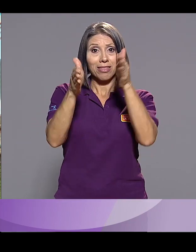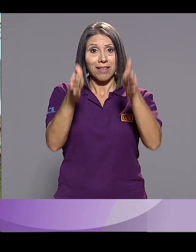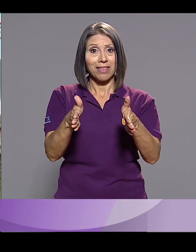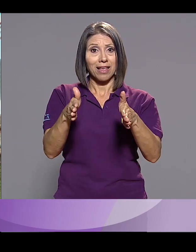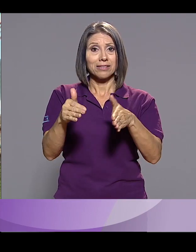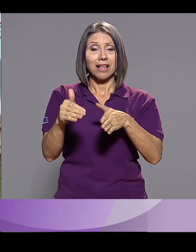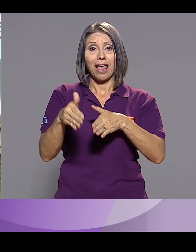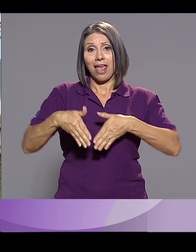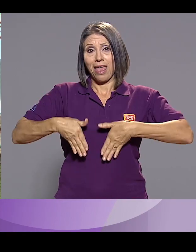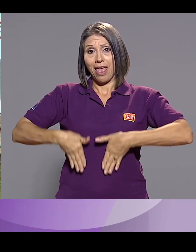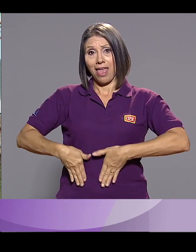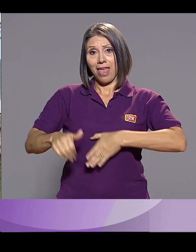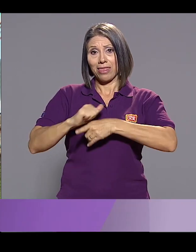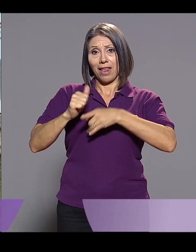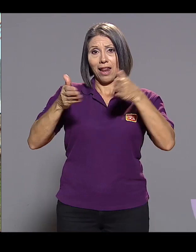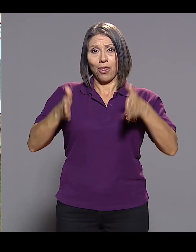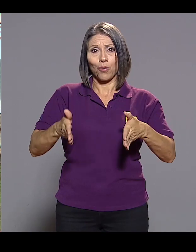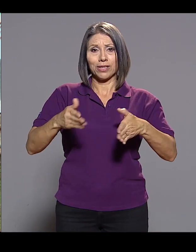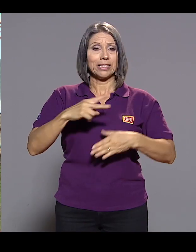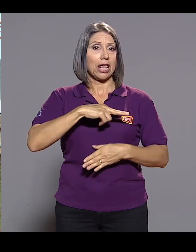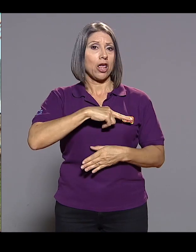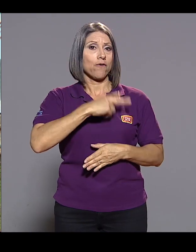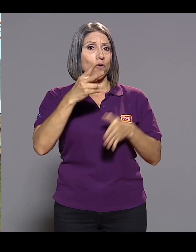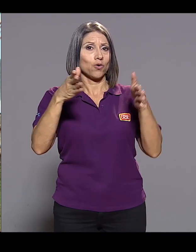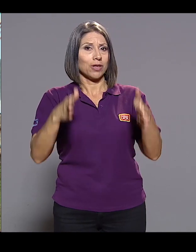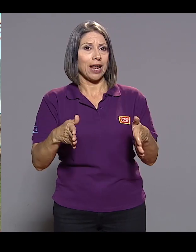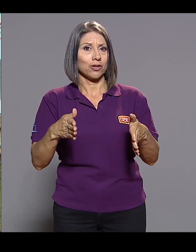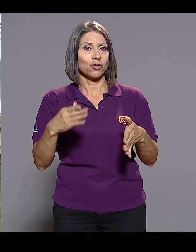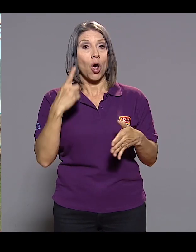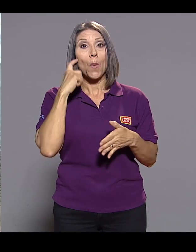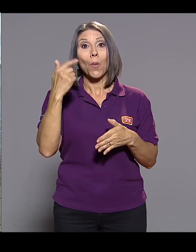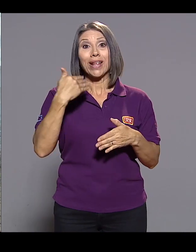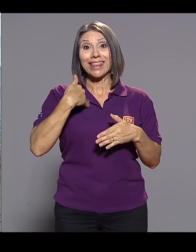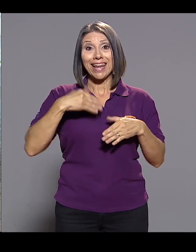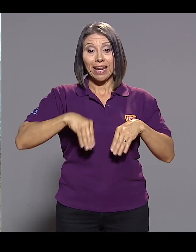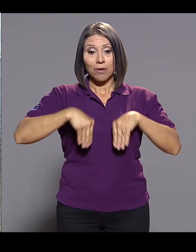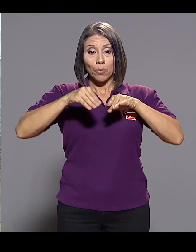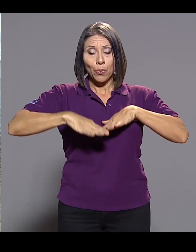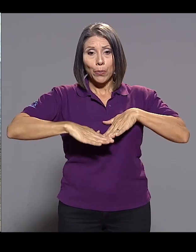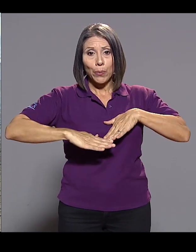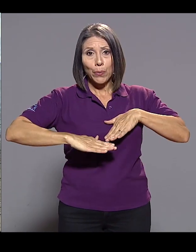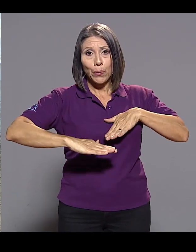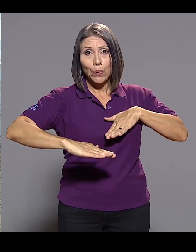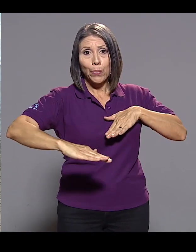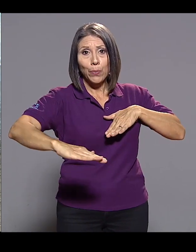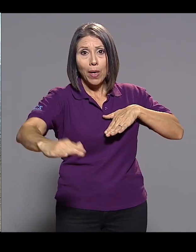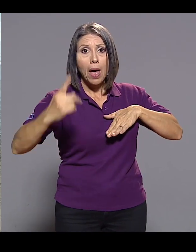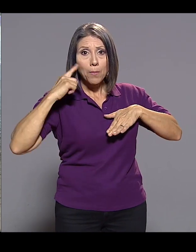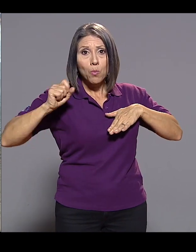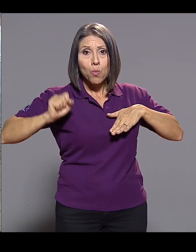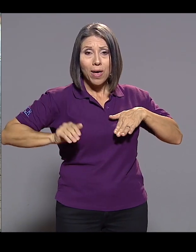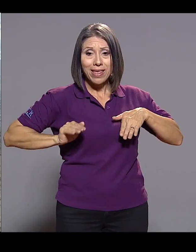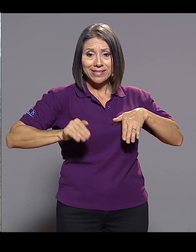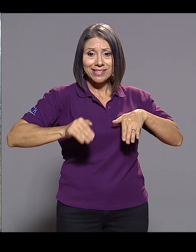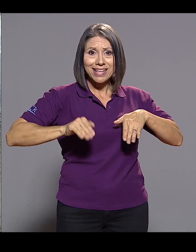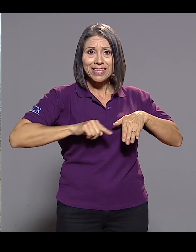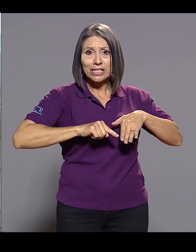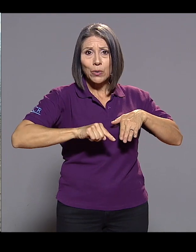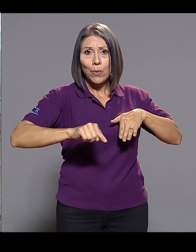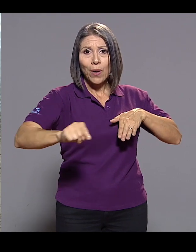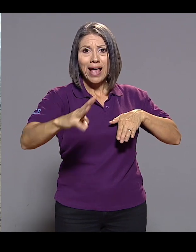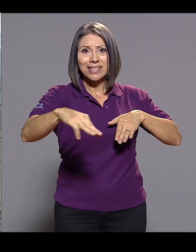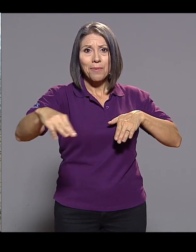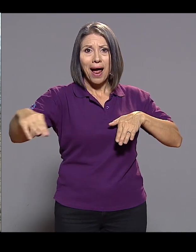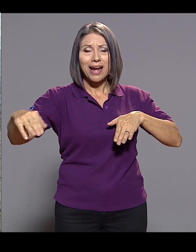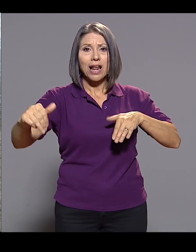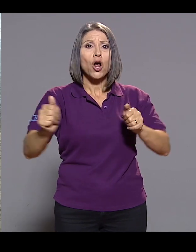los entrenadores o los voluntarios que son los que nos están ayudando porque el contar con pasarelas para poder facilitar el acceso al mar y con sillas